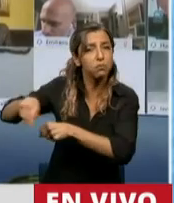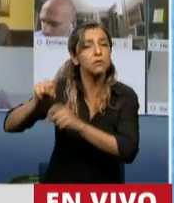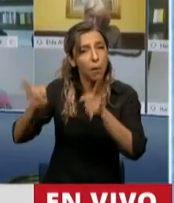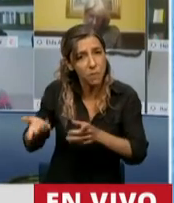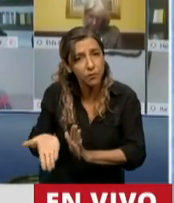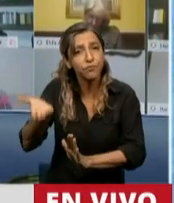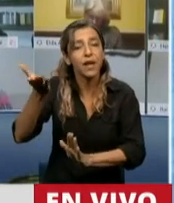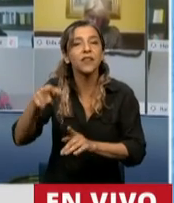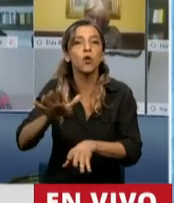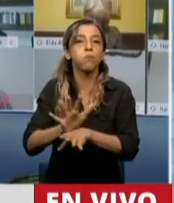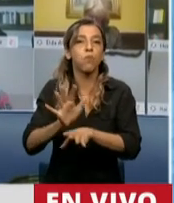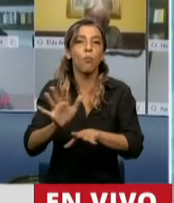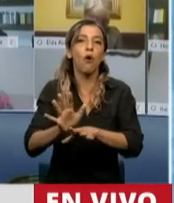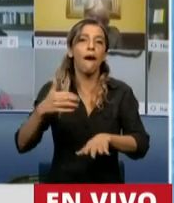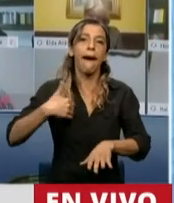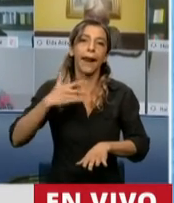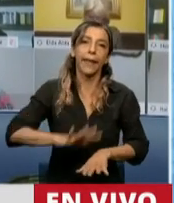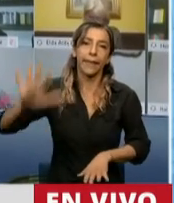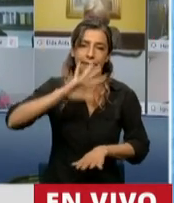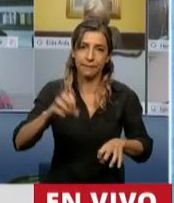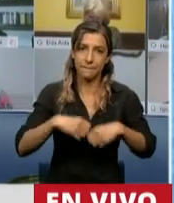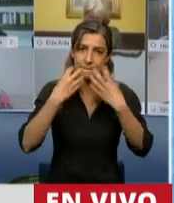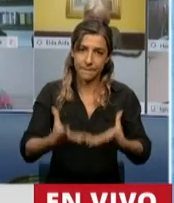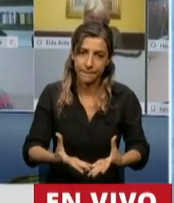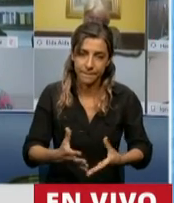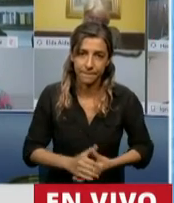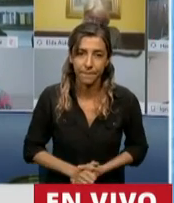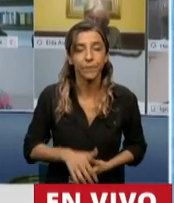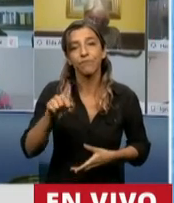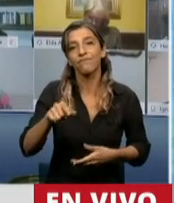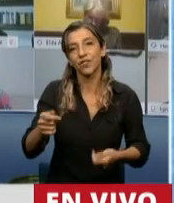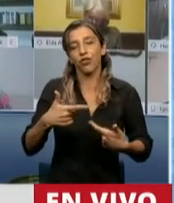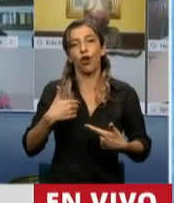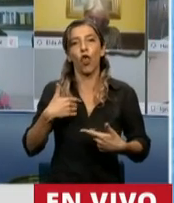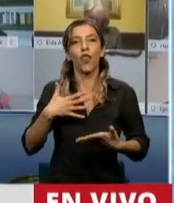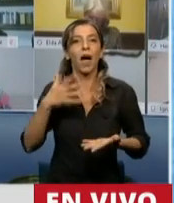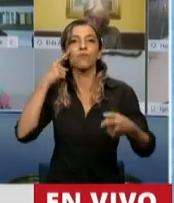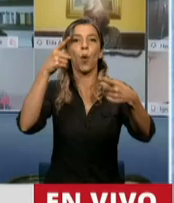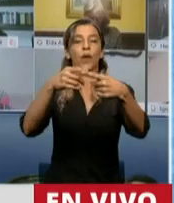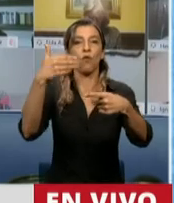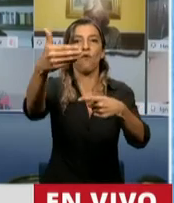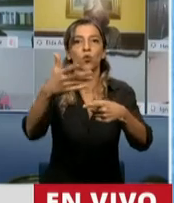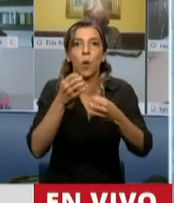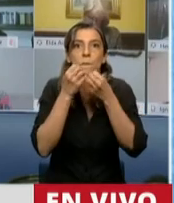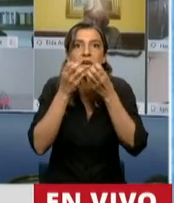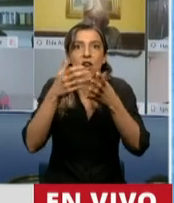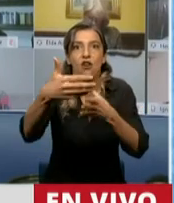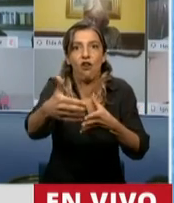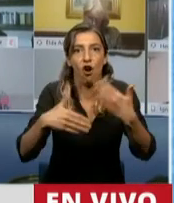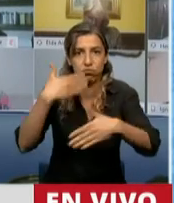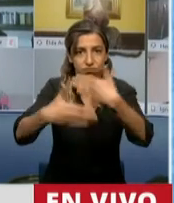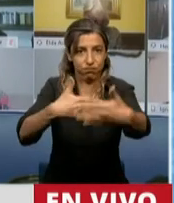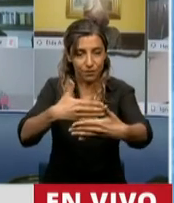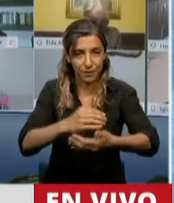mejora de la Argentina que nos va a permitir tener un horizonte hacia el futuro. Un pequeño párrafo.